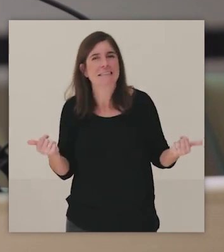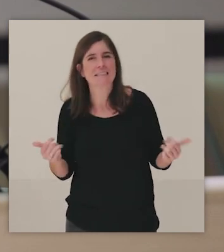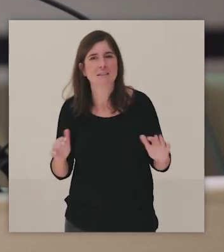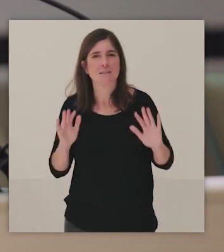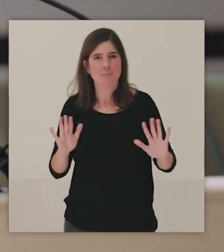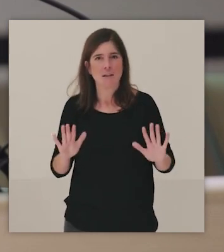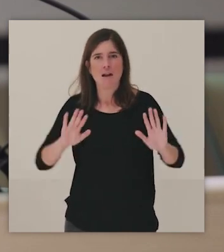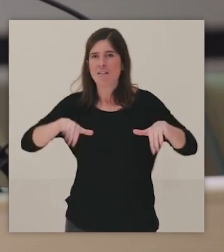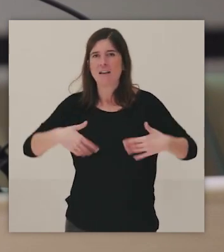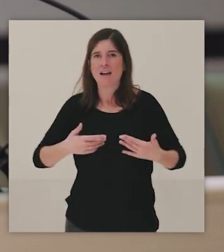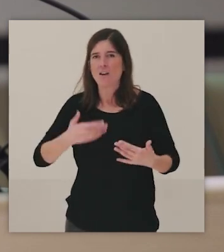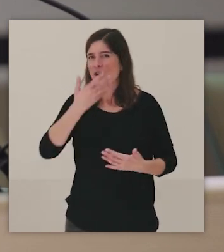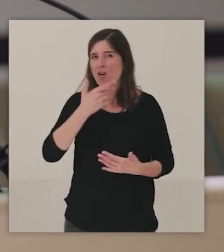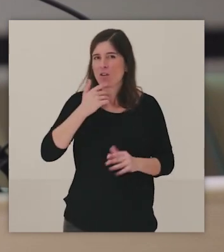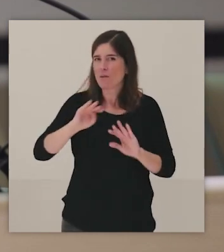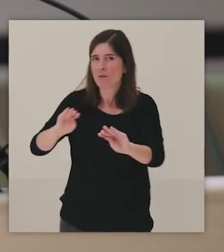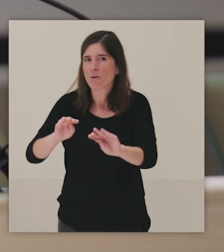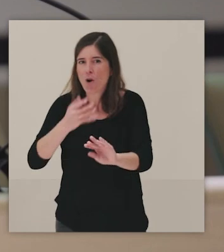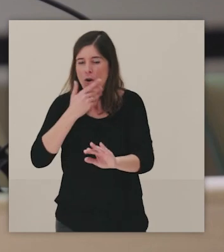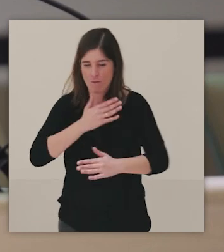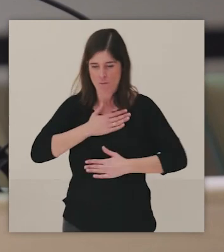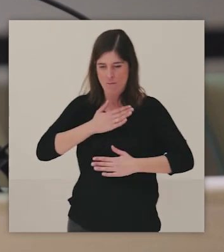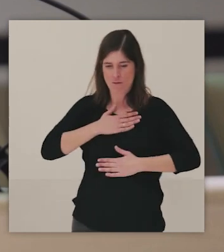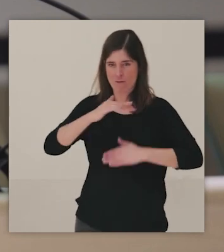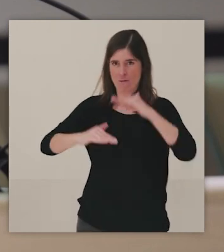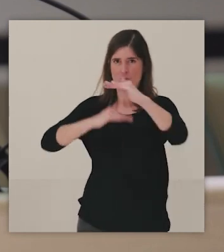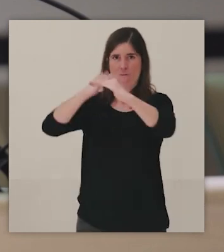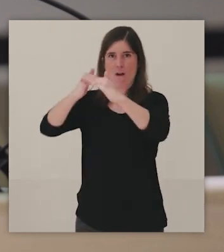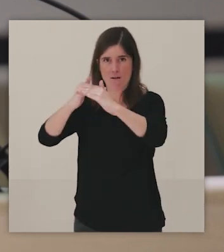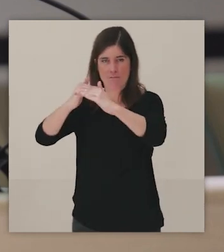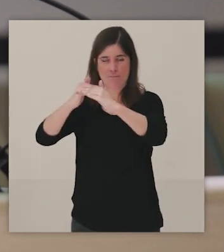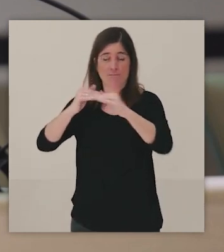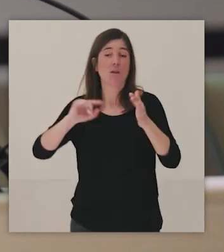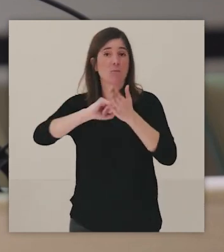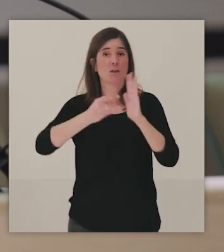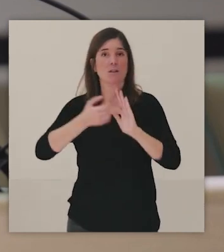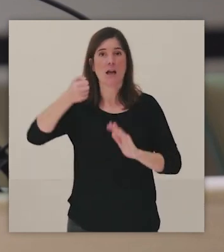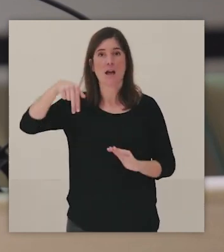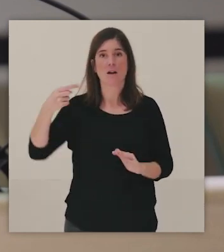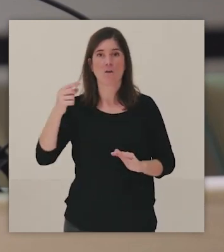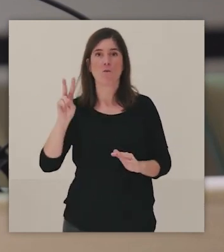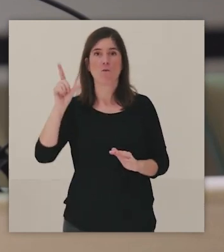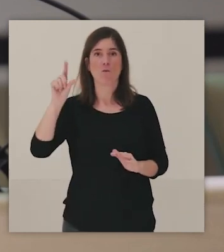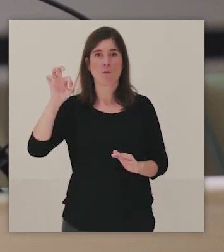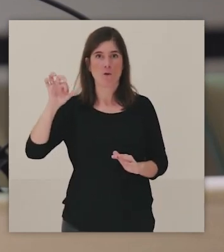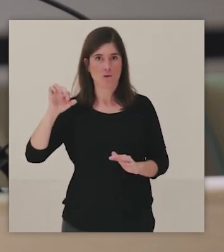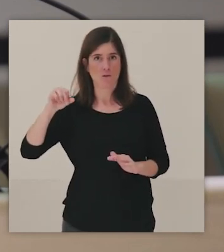partiendo de los conocimientos que sumamos cada uno o cada una de nosotras. Bueno, Ángulos Cardinales está